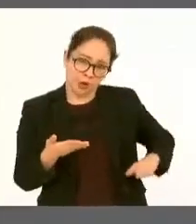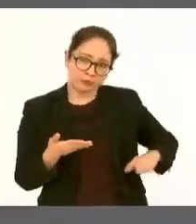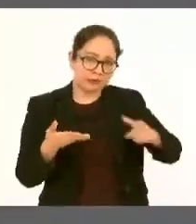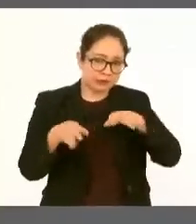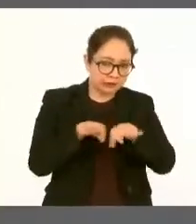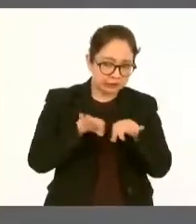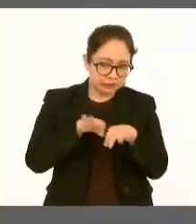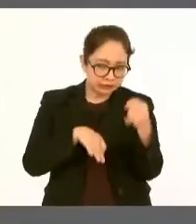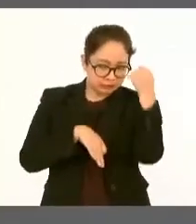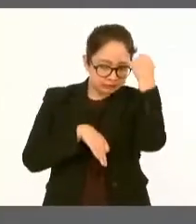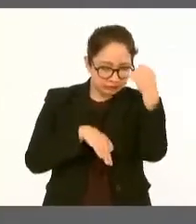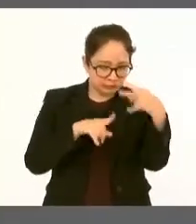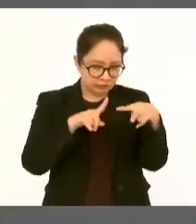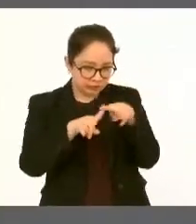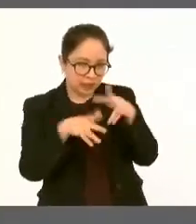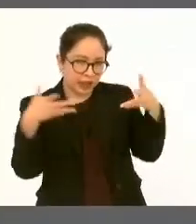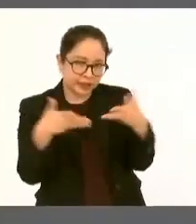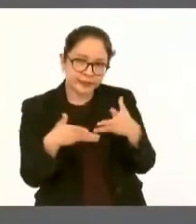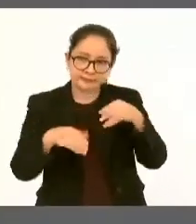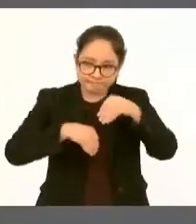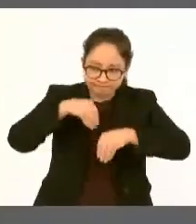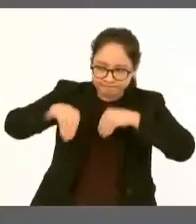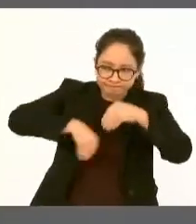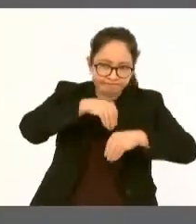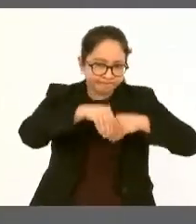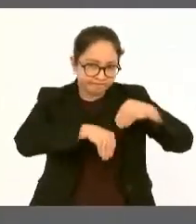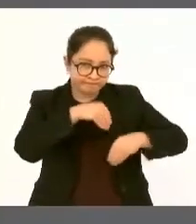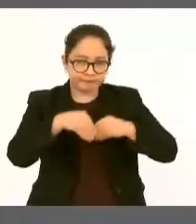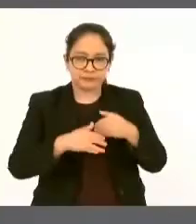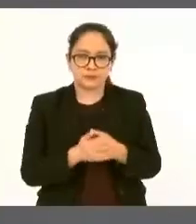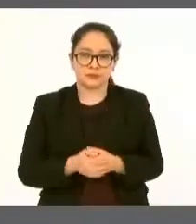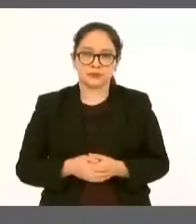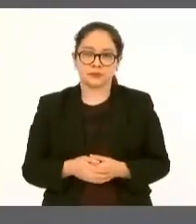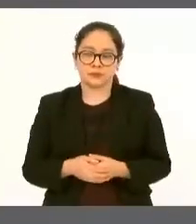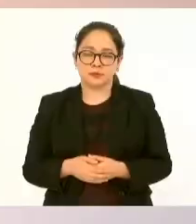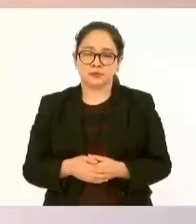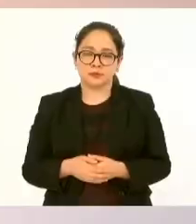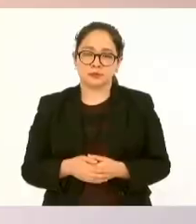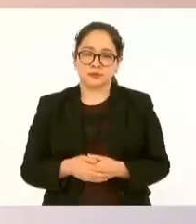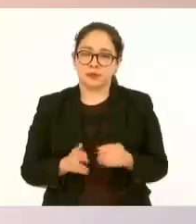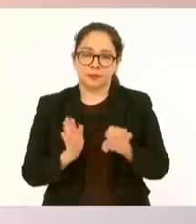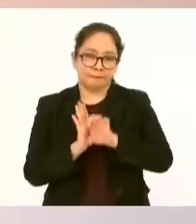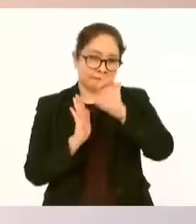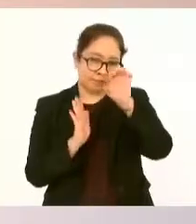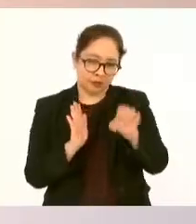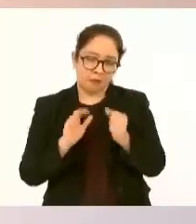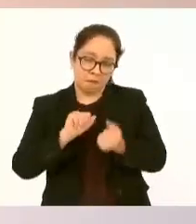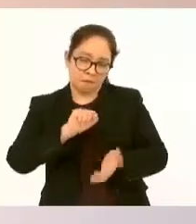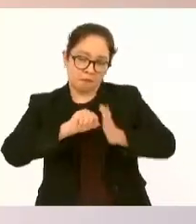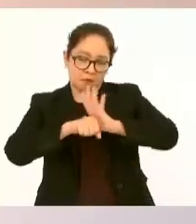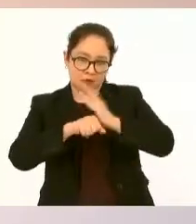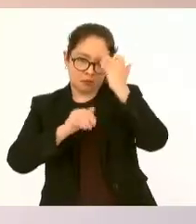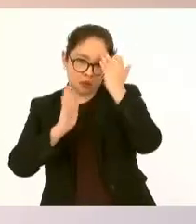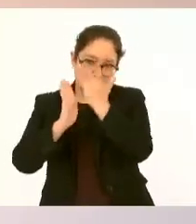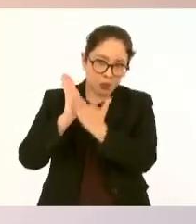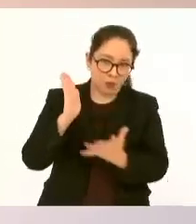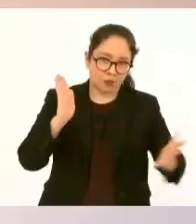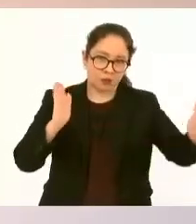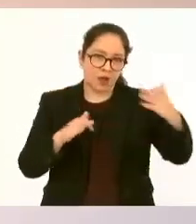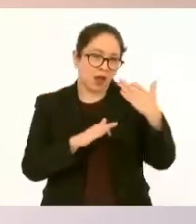aplicando. en el caso de la pandemia, como aquí lo mencionó